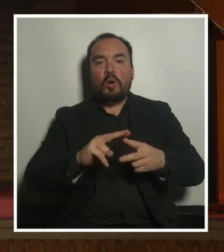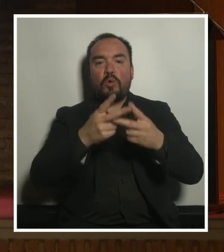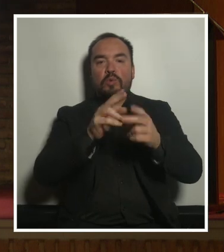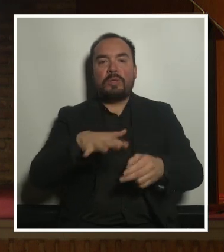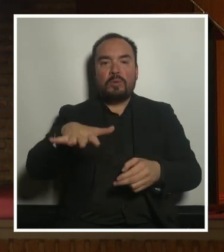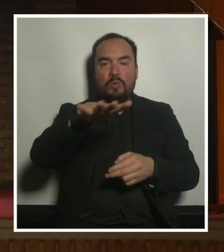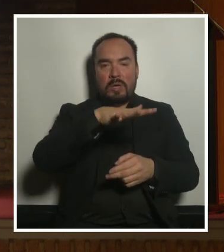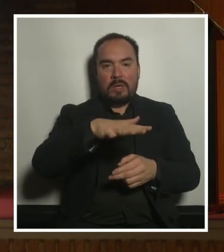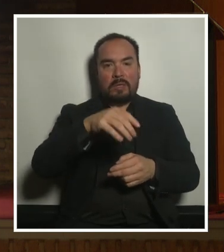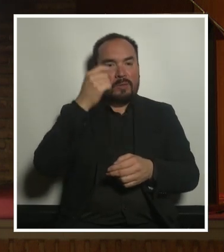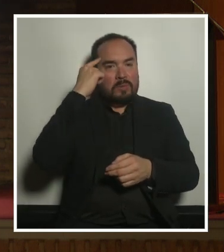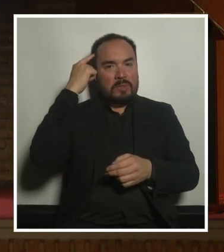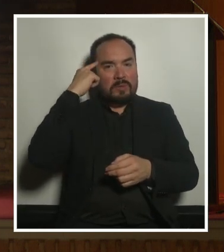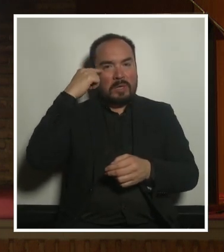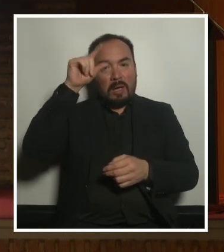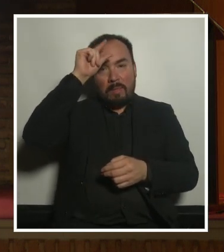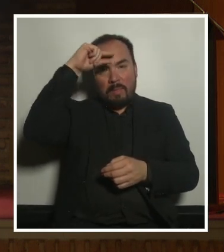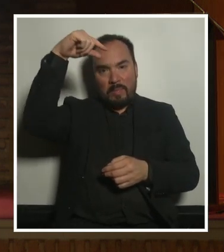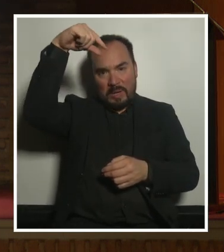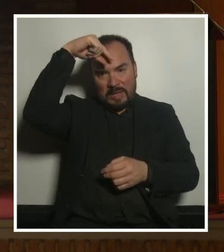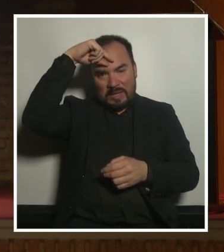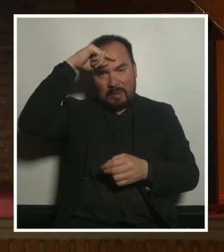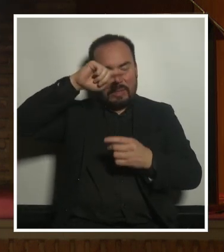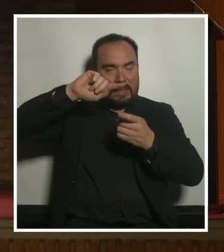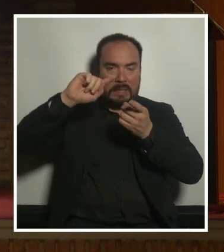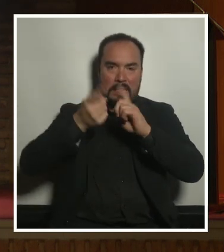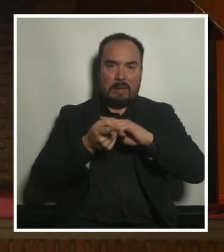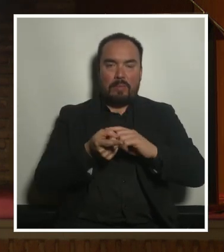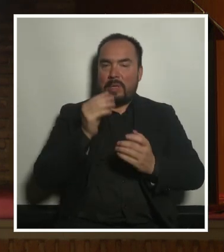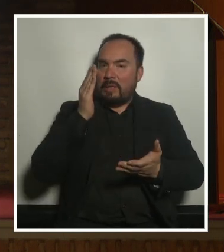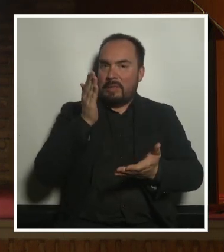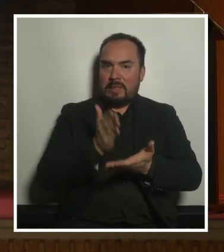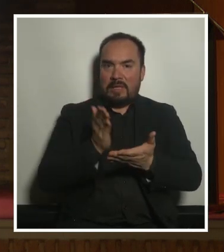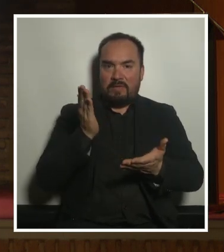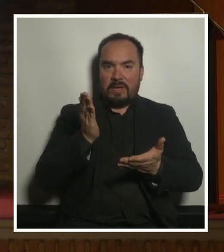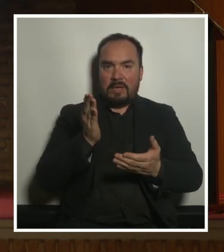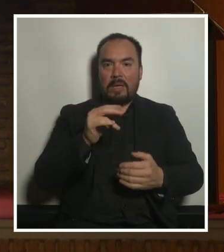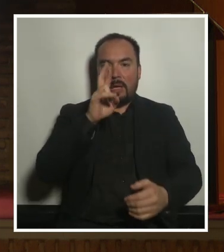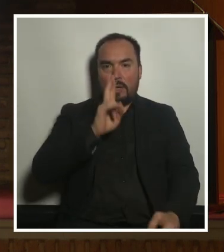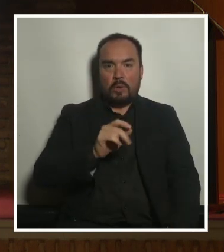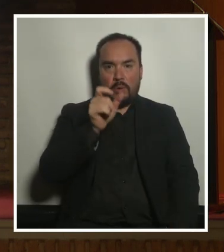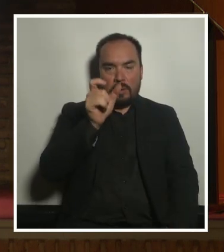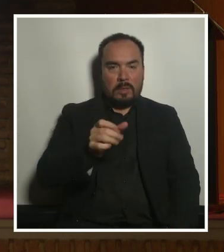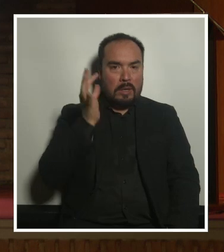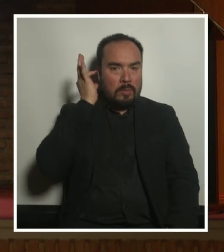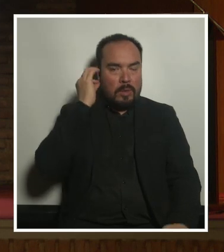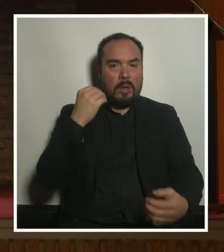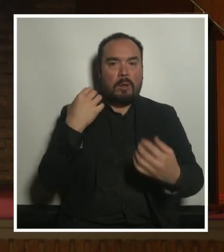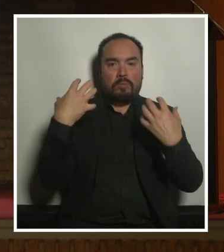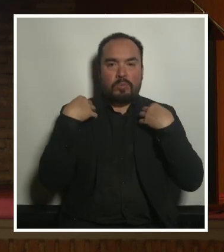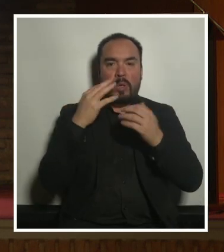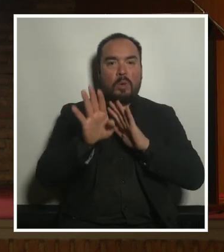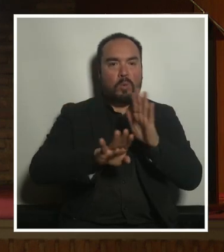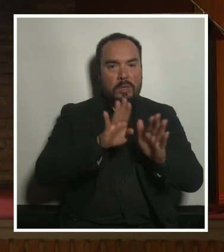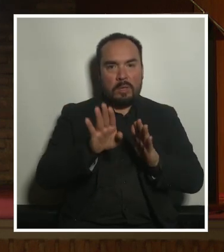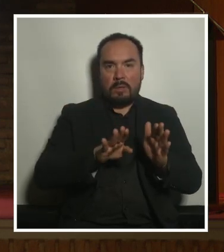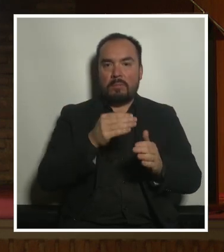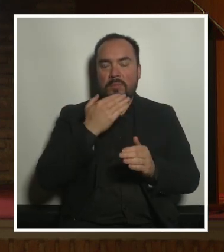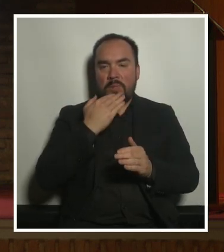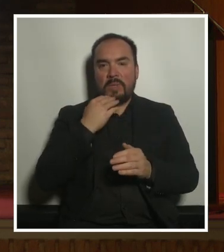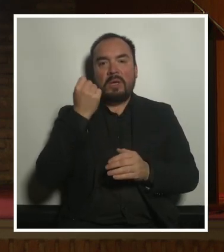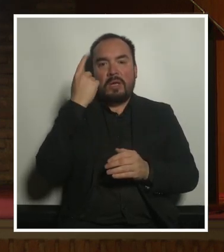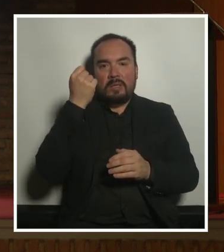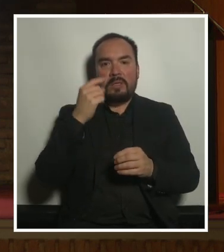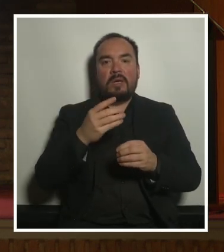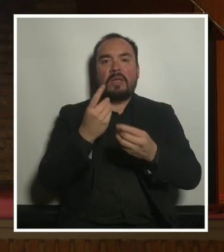es un cambio de paradigma este cambio de paradigma es el de la ciudad cuidadora que pone la vida de las personas entendiendo la diversidad